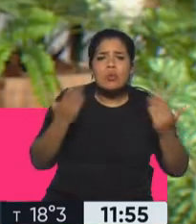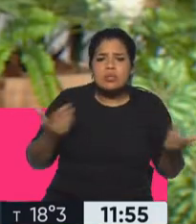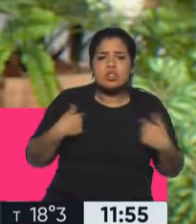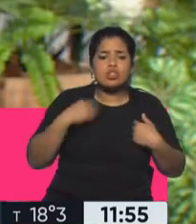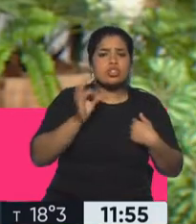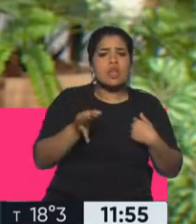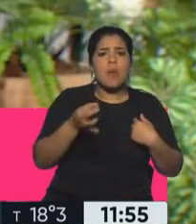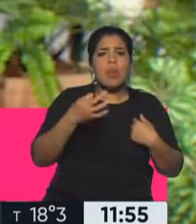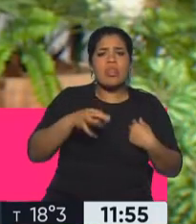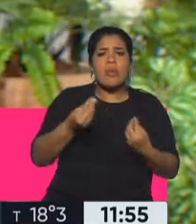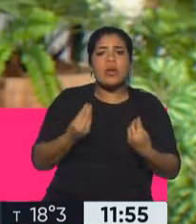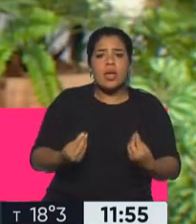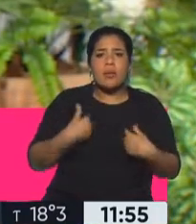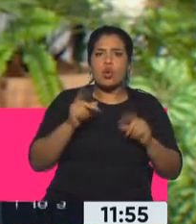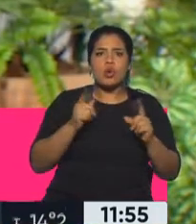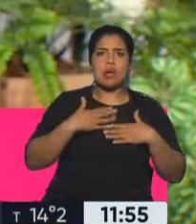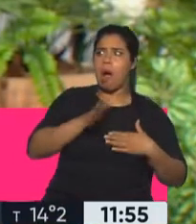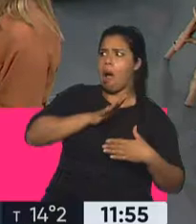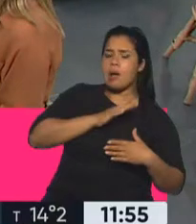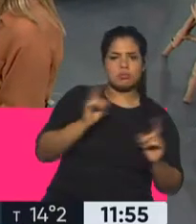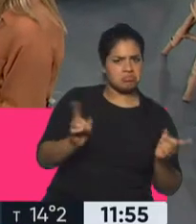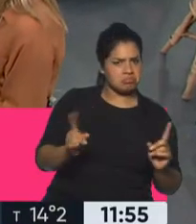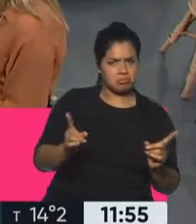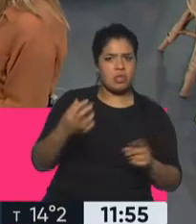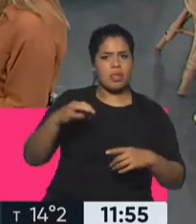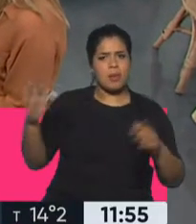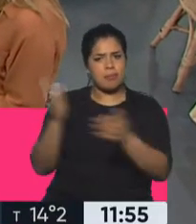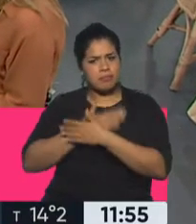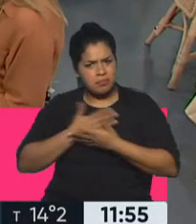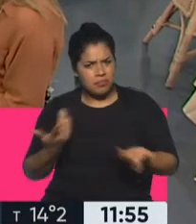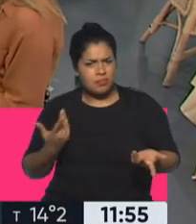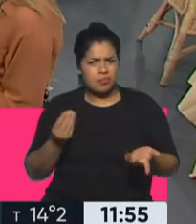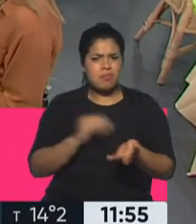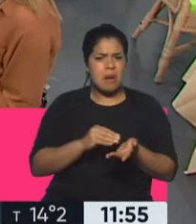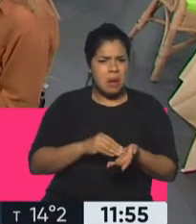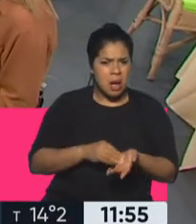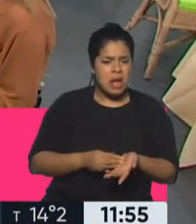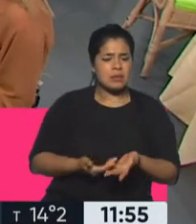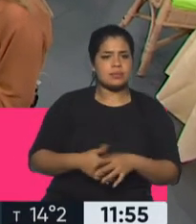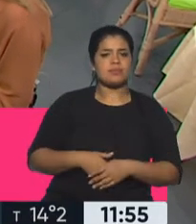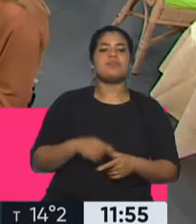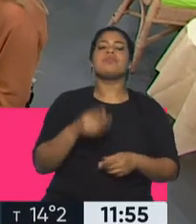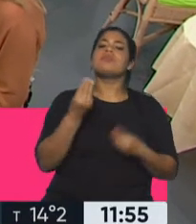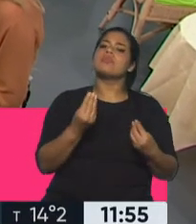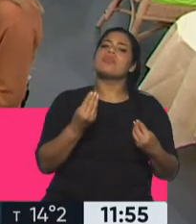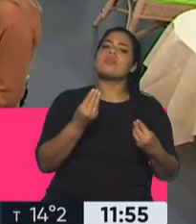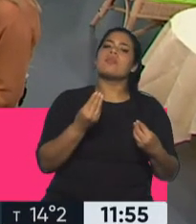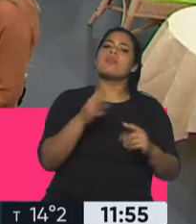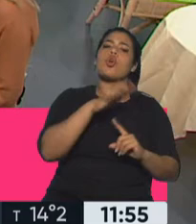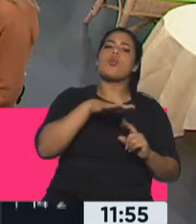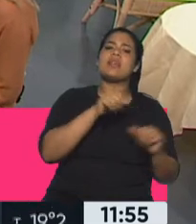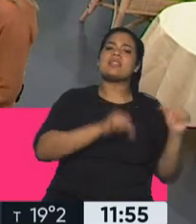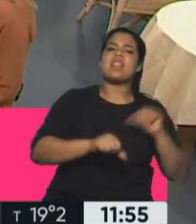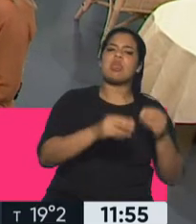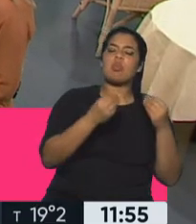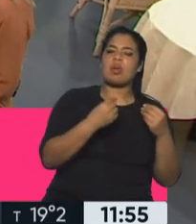saber? No para espantar, sino para abrazar. No, no, para sumar, claro, para abrazar, para contener. Y Andrés, la comunidad científica, ¿qué está haciendo en este